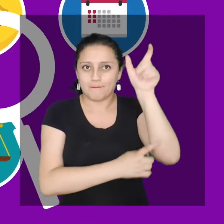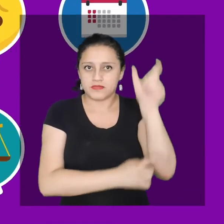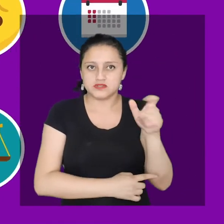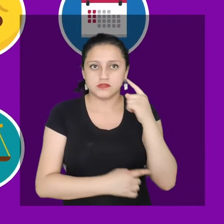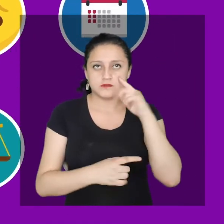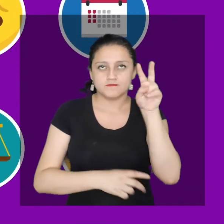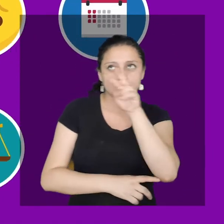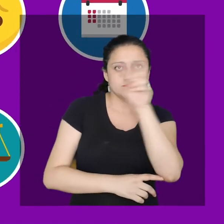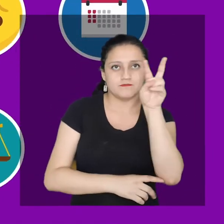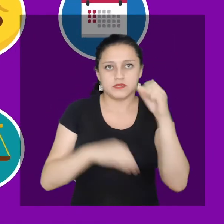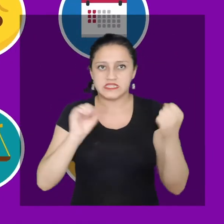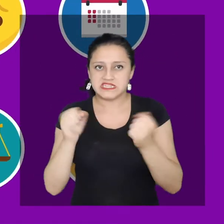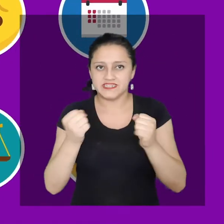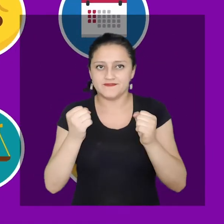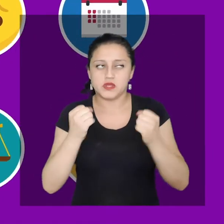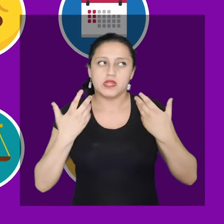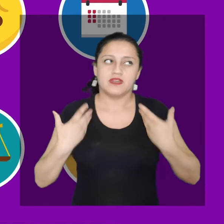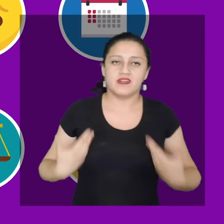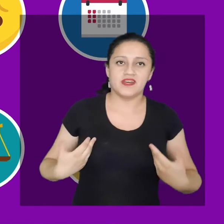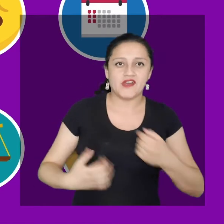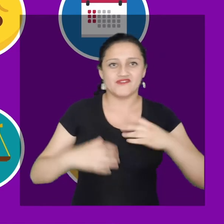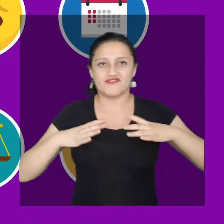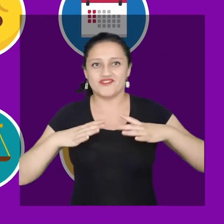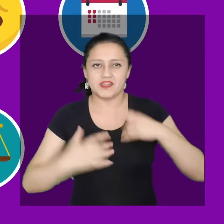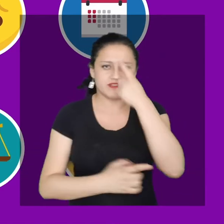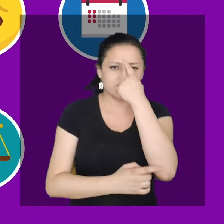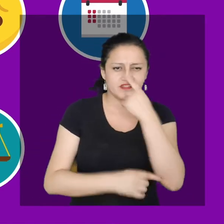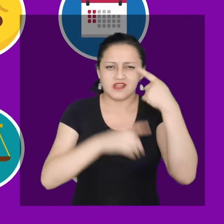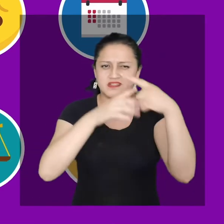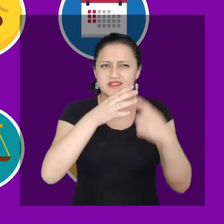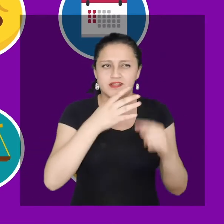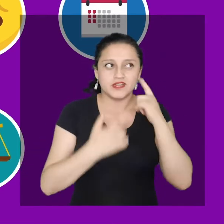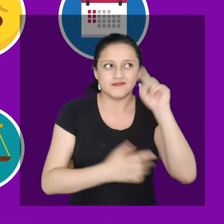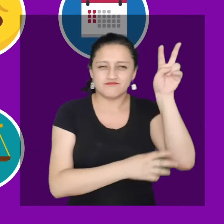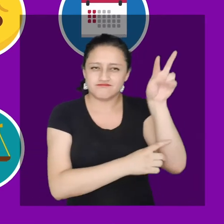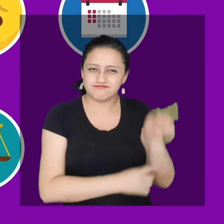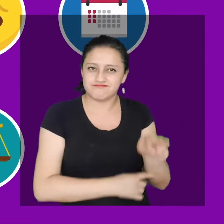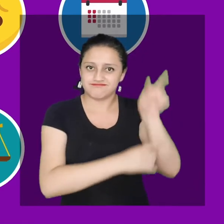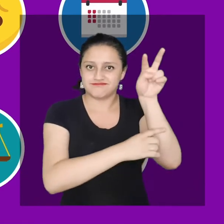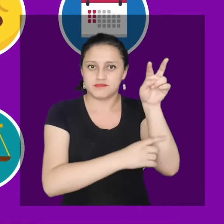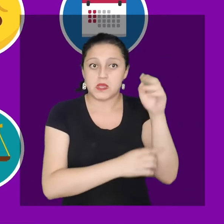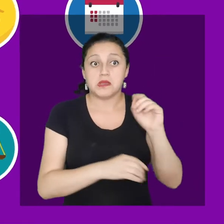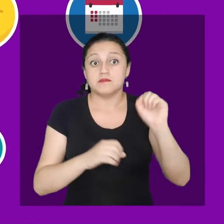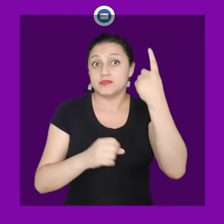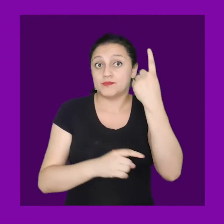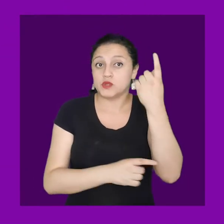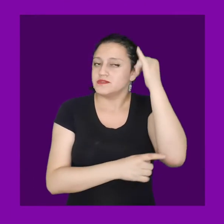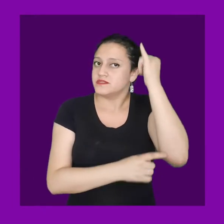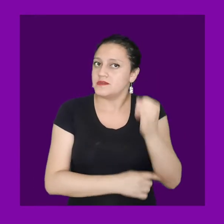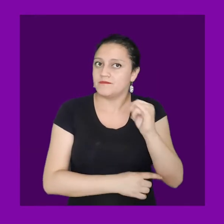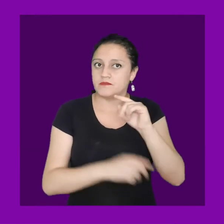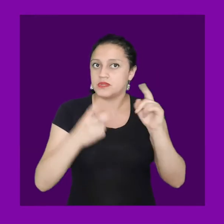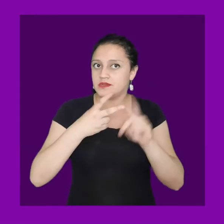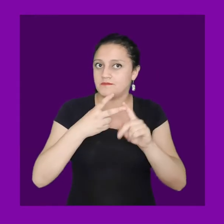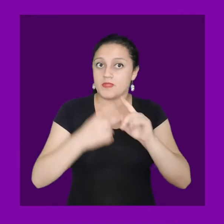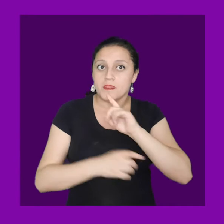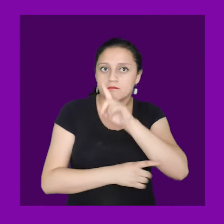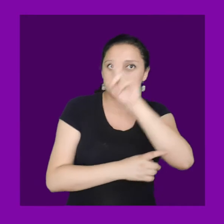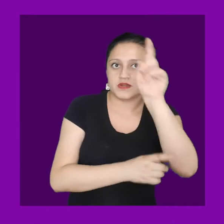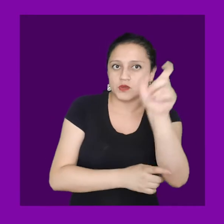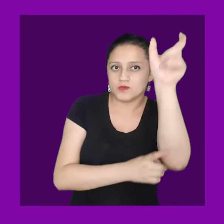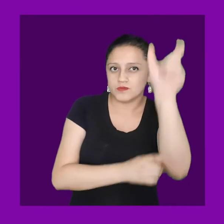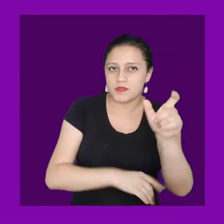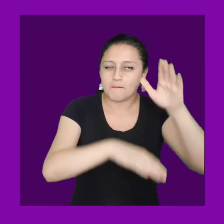Observa movimientos, relaciones, lo que se evade y lo que no. Para esto, en primer lugar, se recomienda grabar la